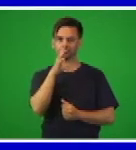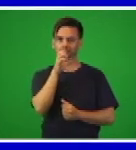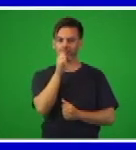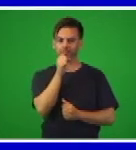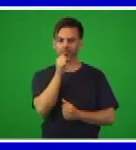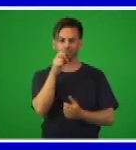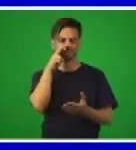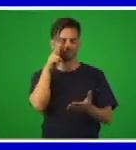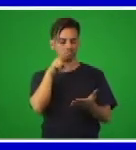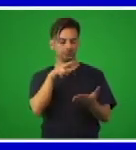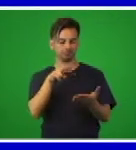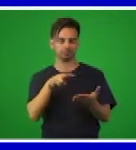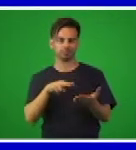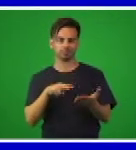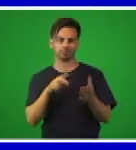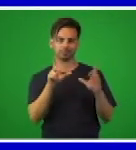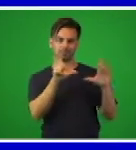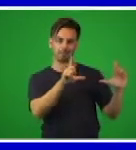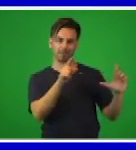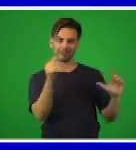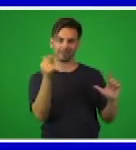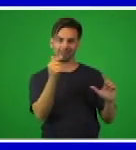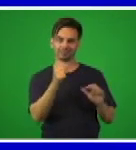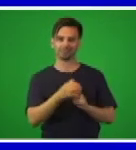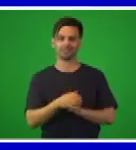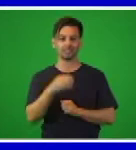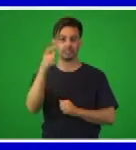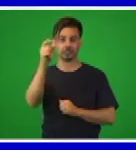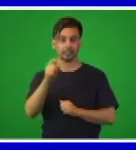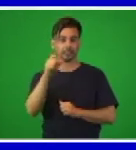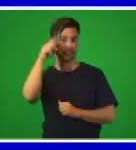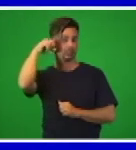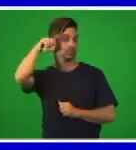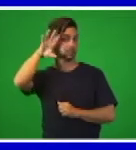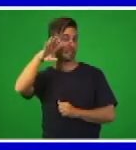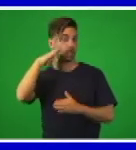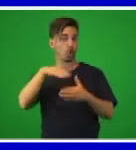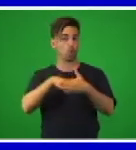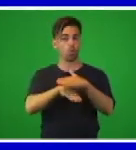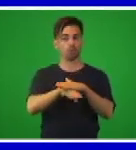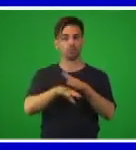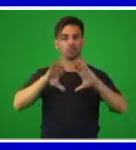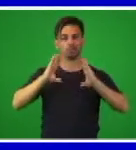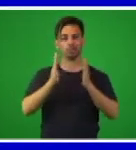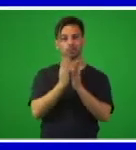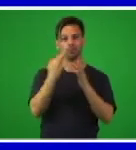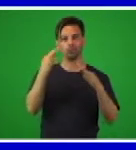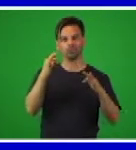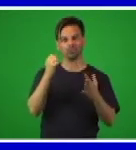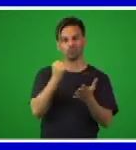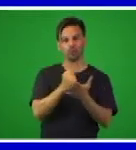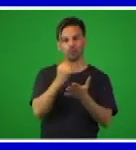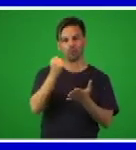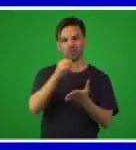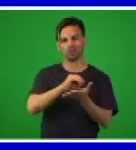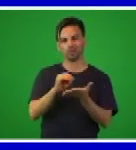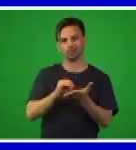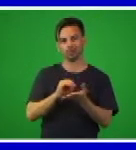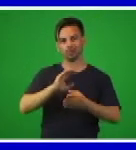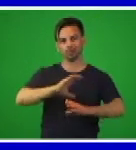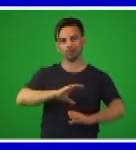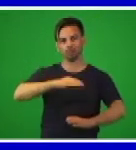Celia Sánchez guardaba todos los documentos en su cofre de los recuerdos. ¿De quién habla esa oración?